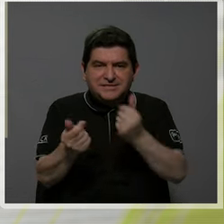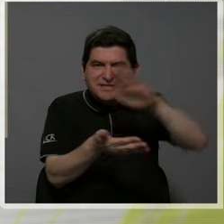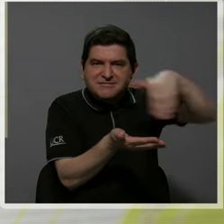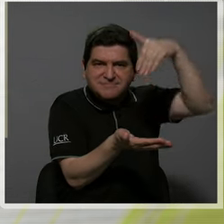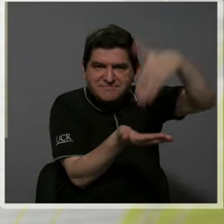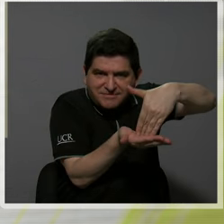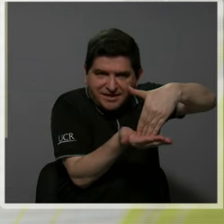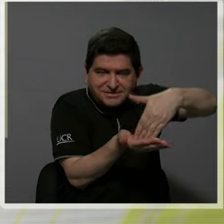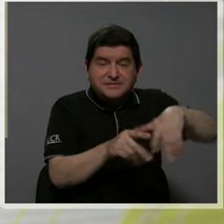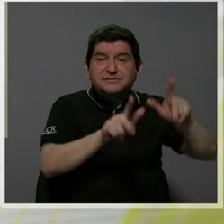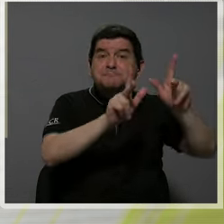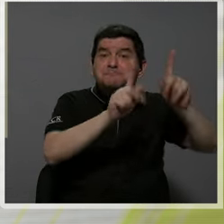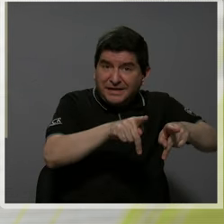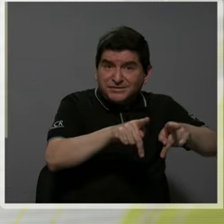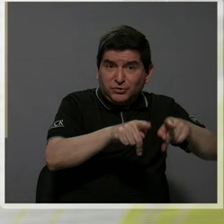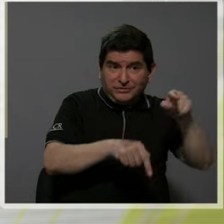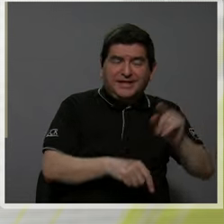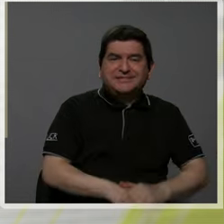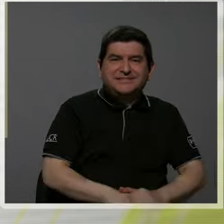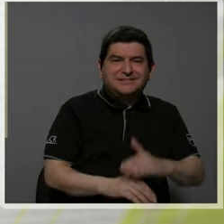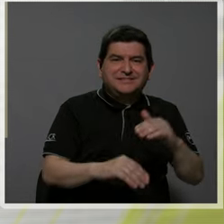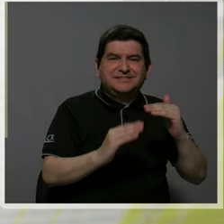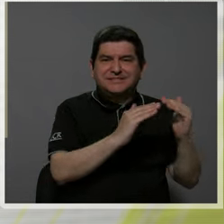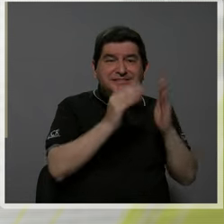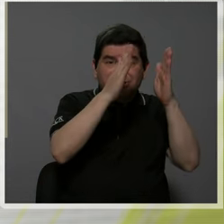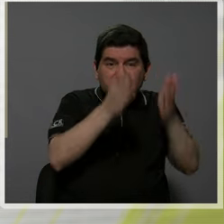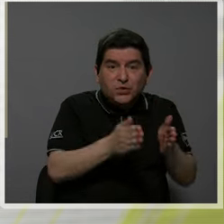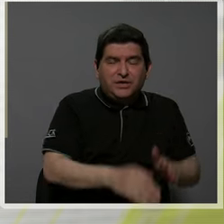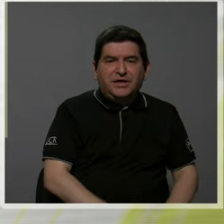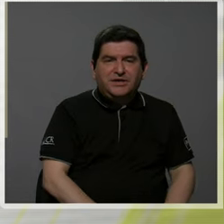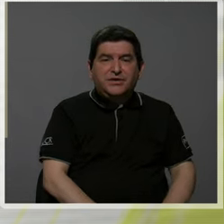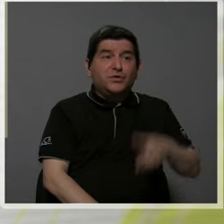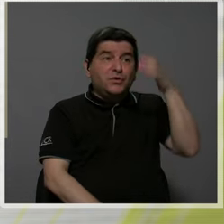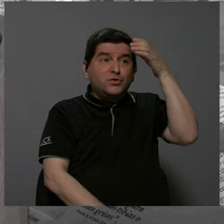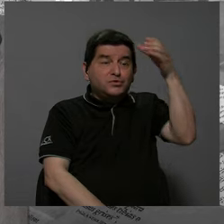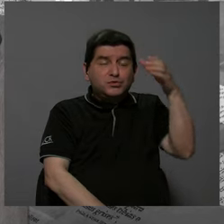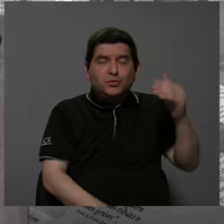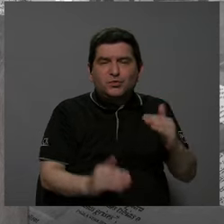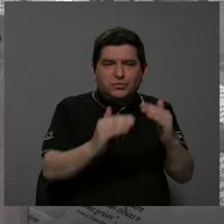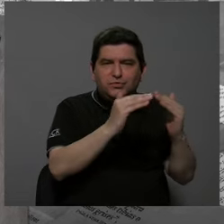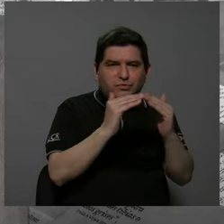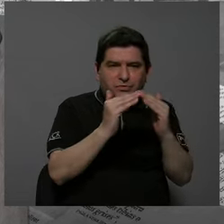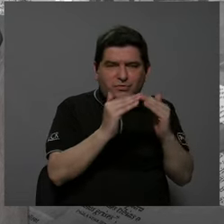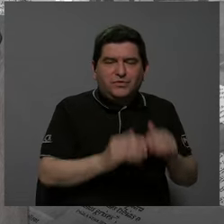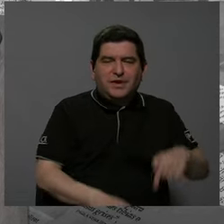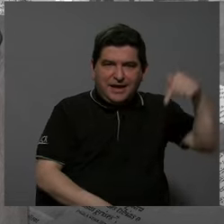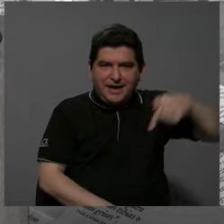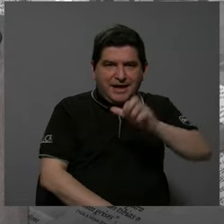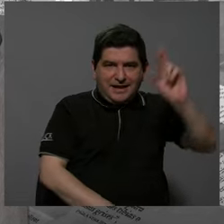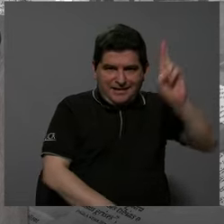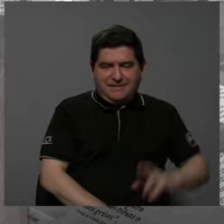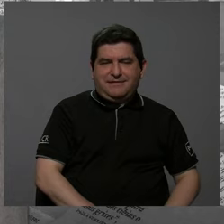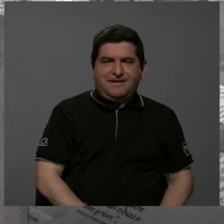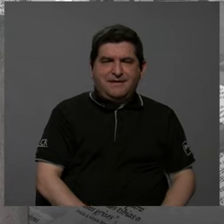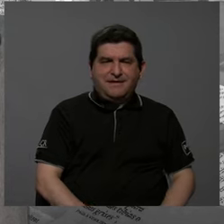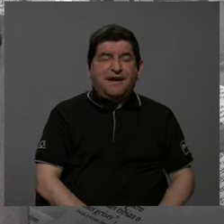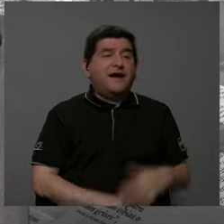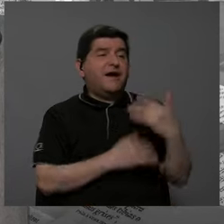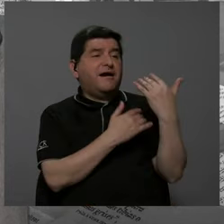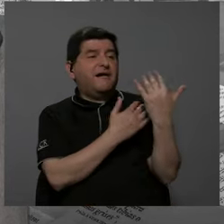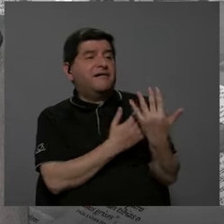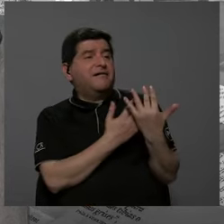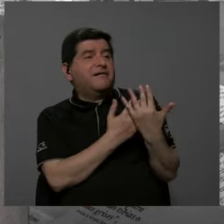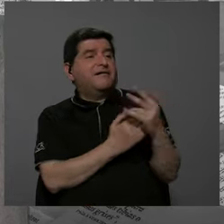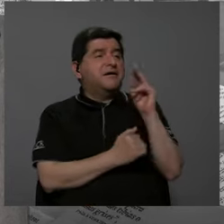descentralización, la gente, la ciudadanía, la cultura cívica del costarricense era más de